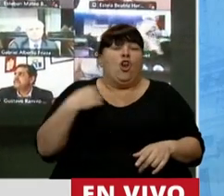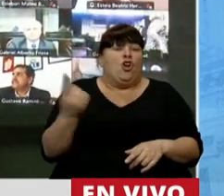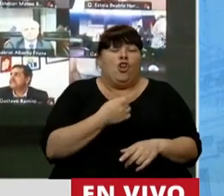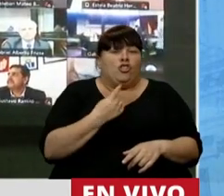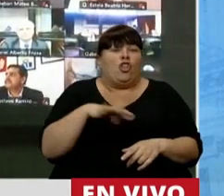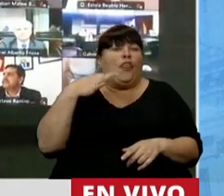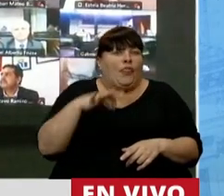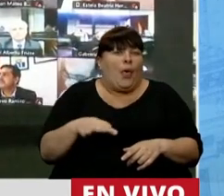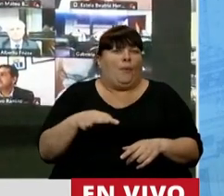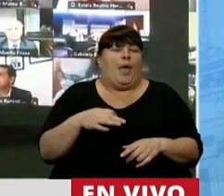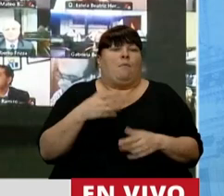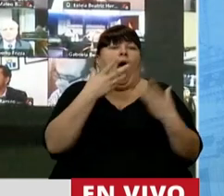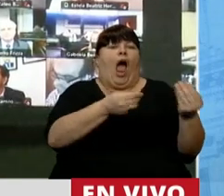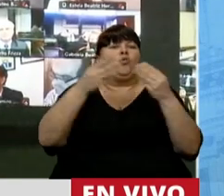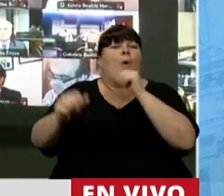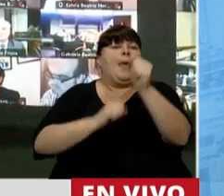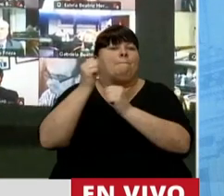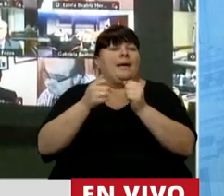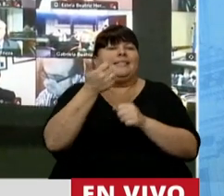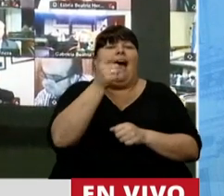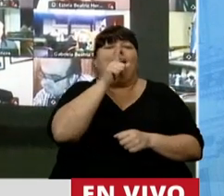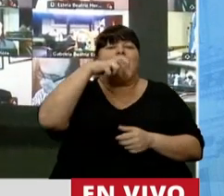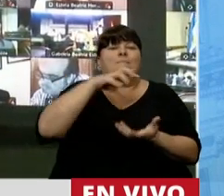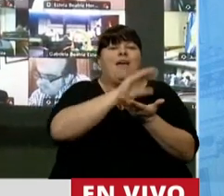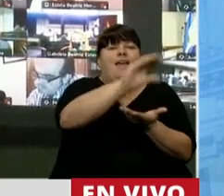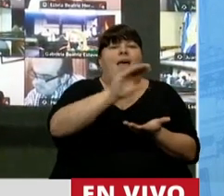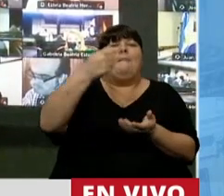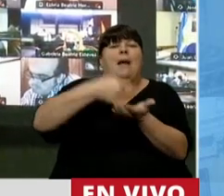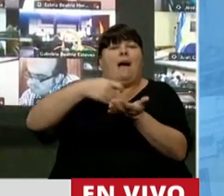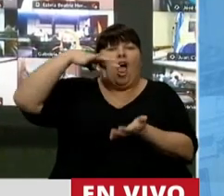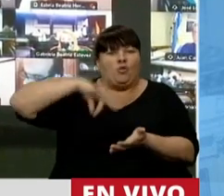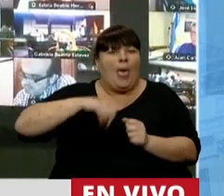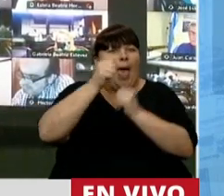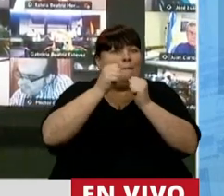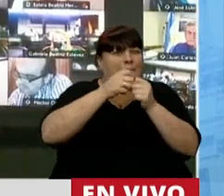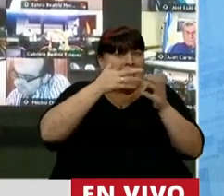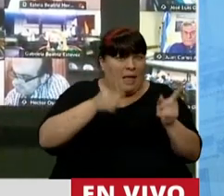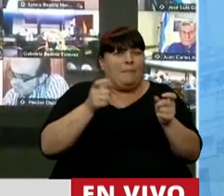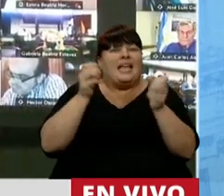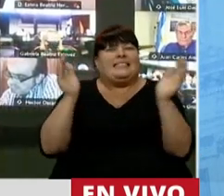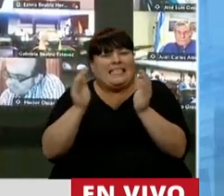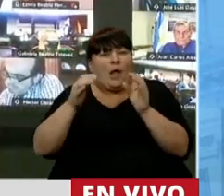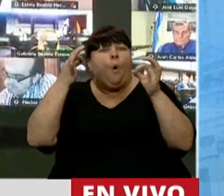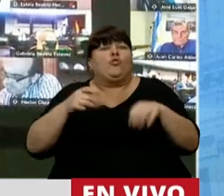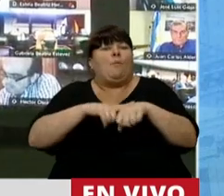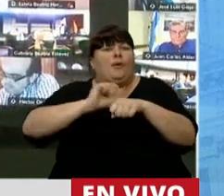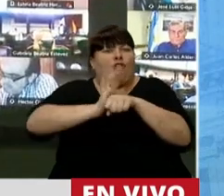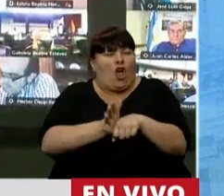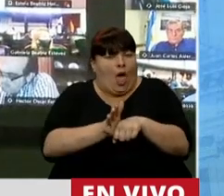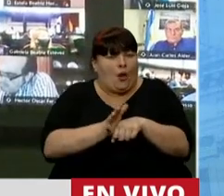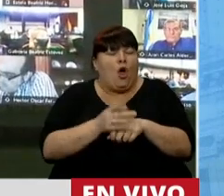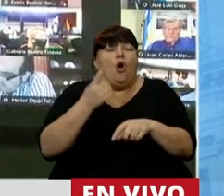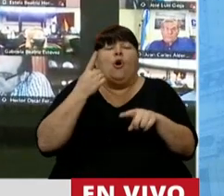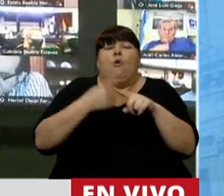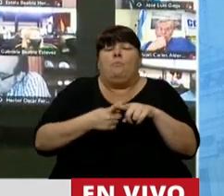tenido que asistir con ATP a las empresas y a las pymes en el medio de la pandemia, por una